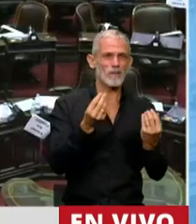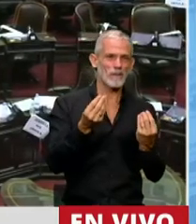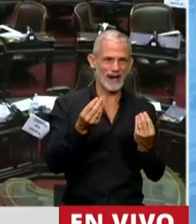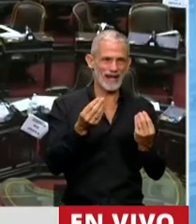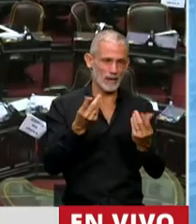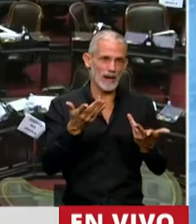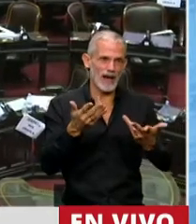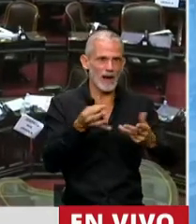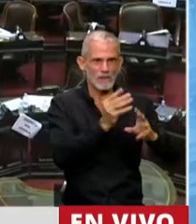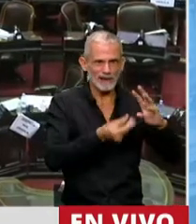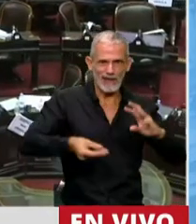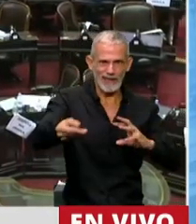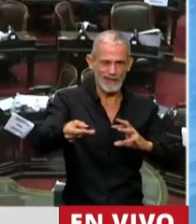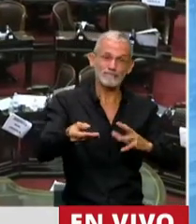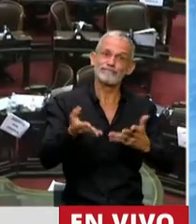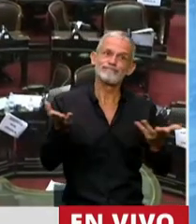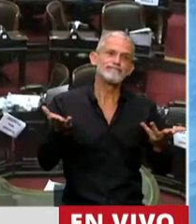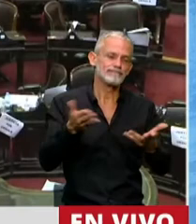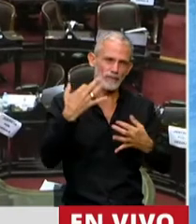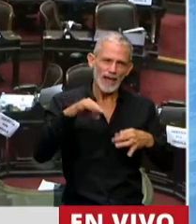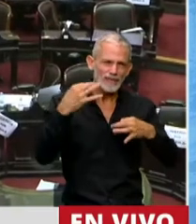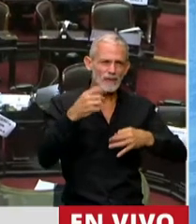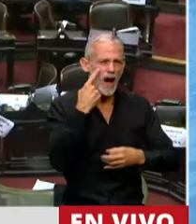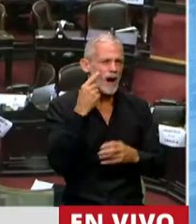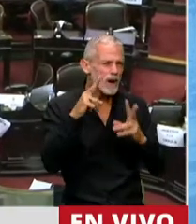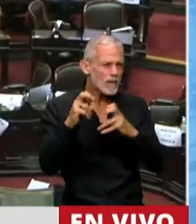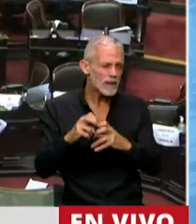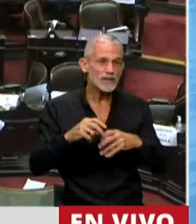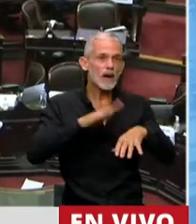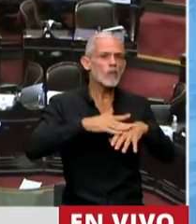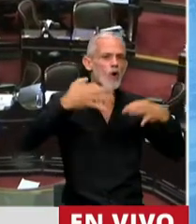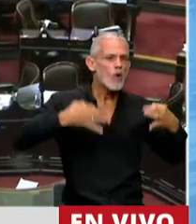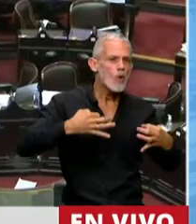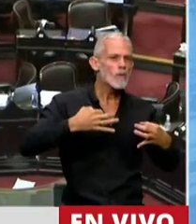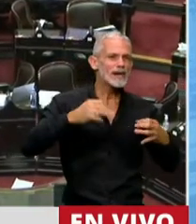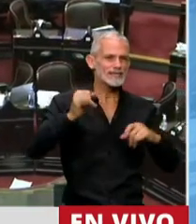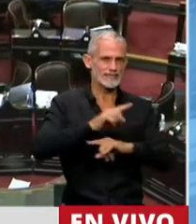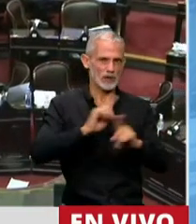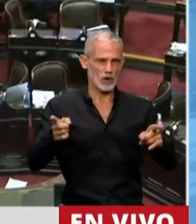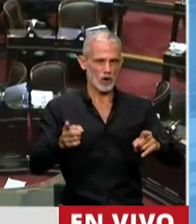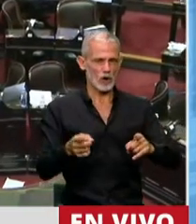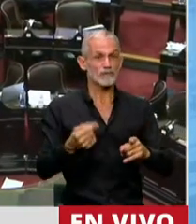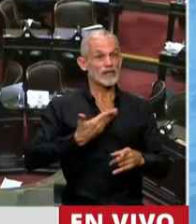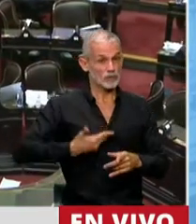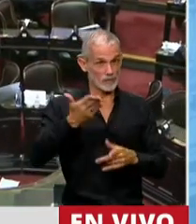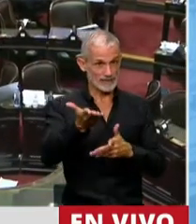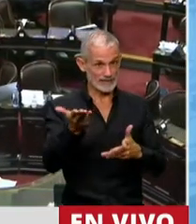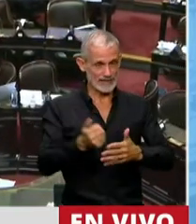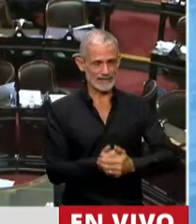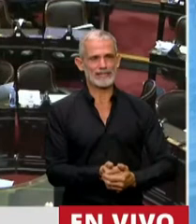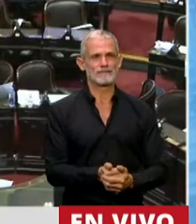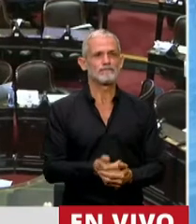Lo cual seguramente deberemos poner bajo la lupa para ver si están cumpliendo con este compromiso. Señor Presidente,